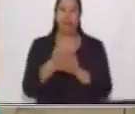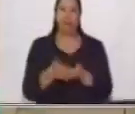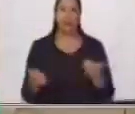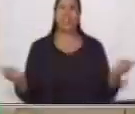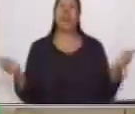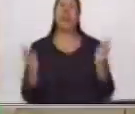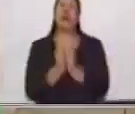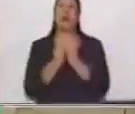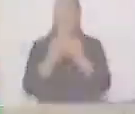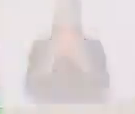quedémonos en casa.